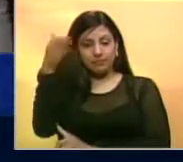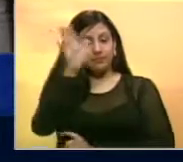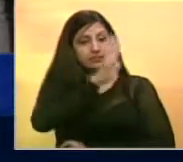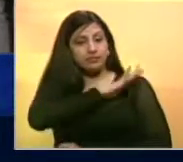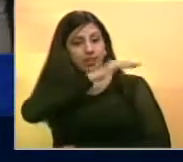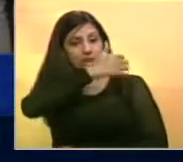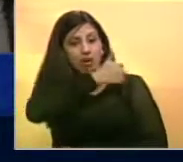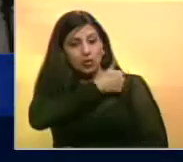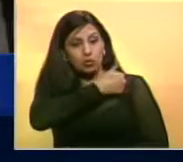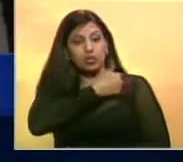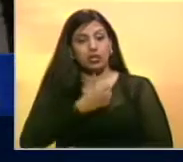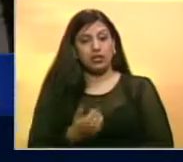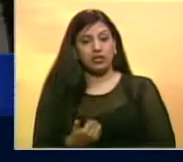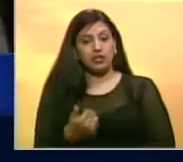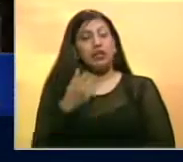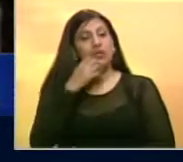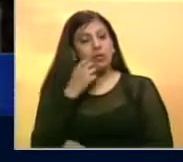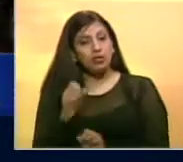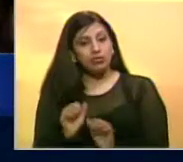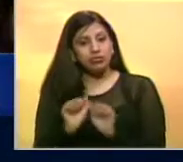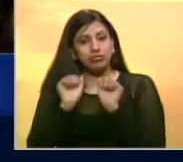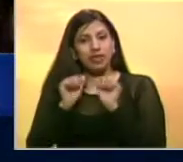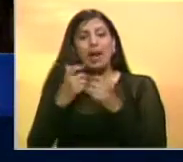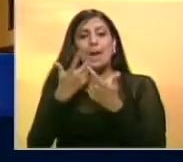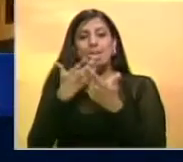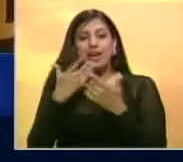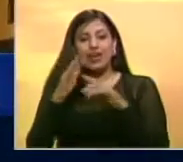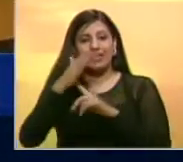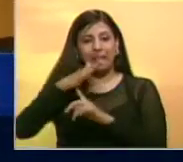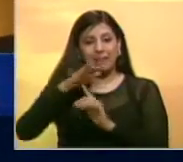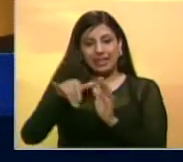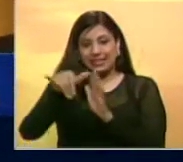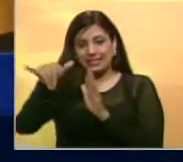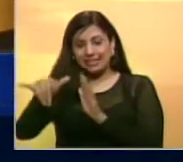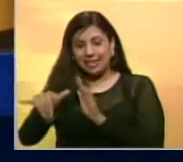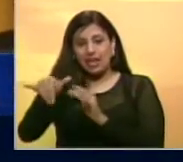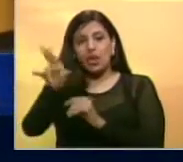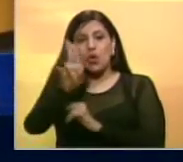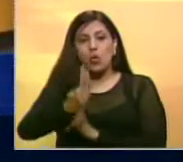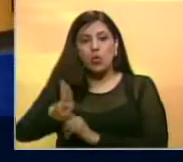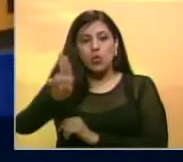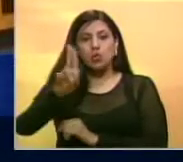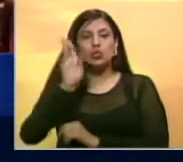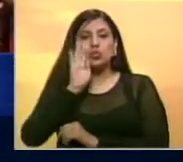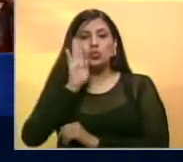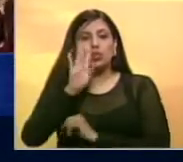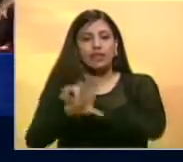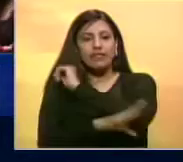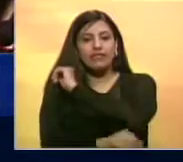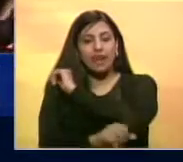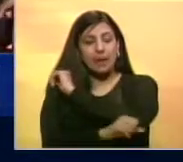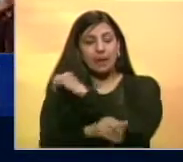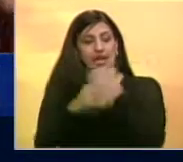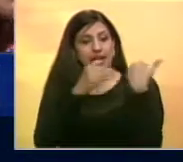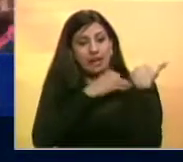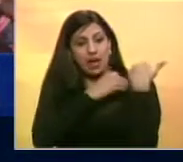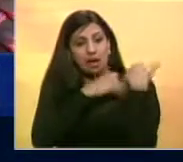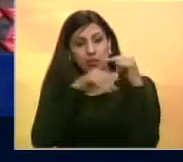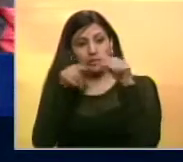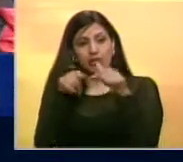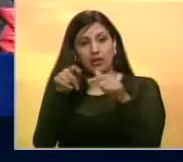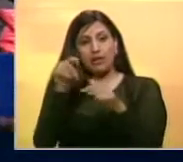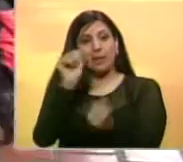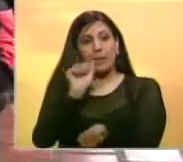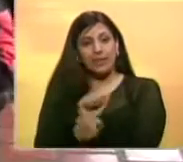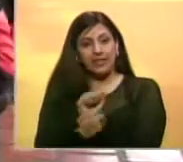autoridades de Zunde desmontaron un terminal paralelo que estaba funcionando ilegalmente los responsables están